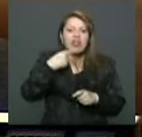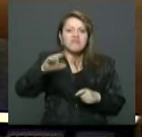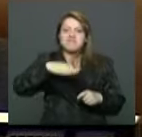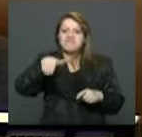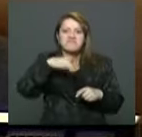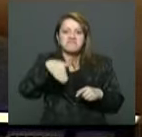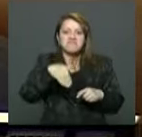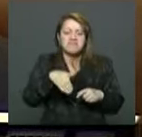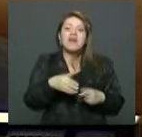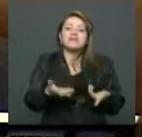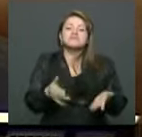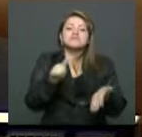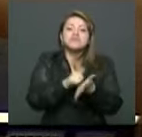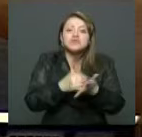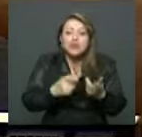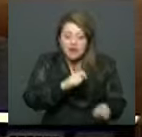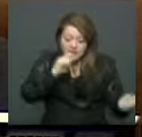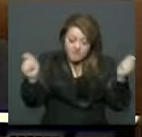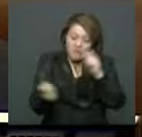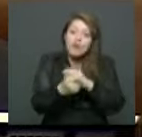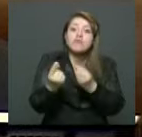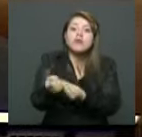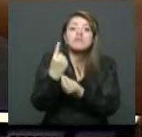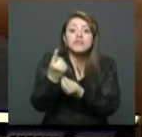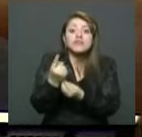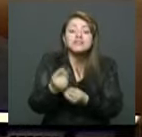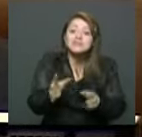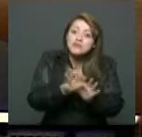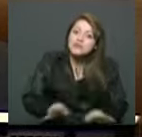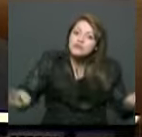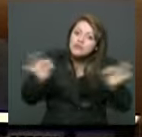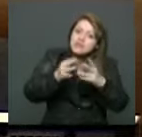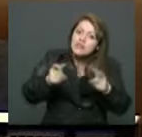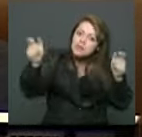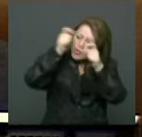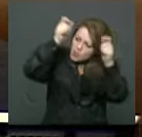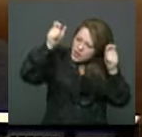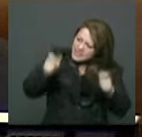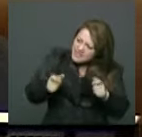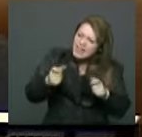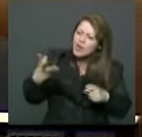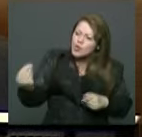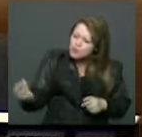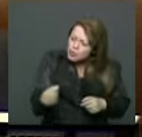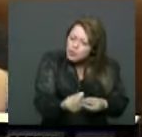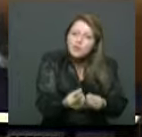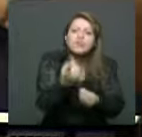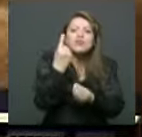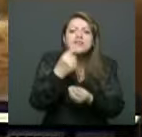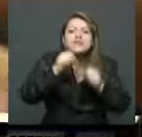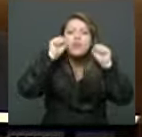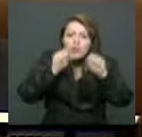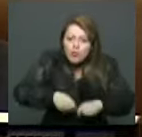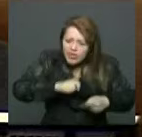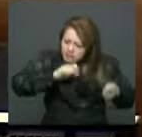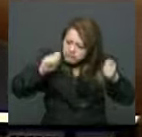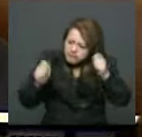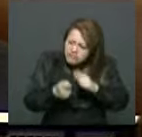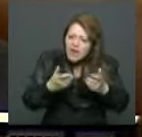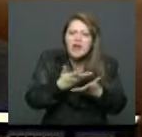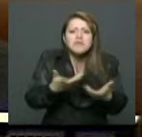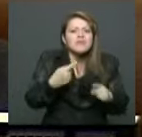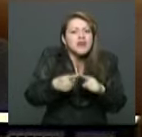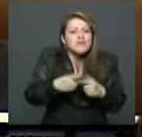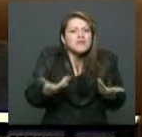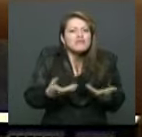componente importante de reforma política, esa concepción de que el Estado es un botín, de que los partidos se pueden aprovechar o que pueden